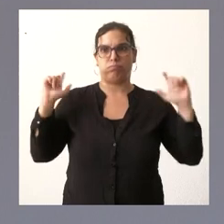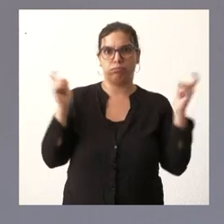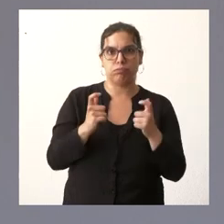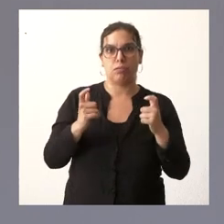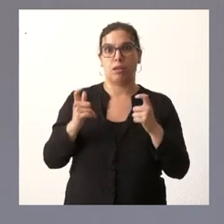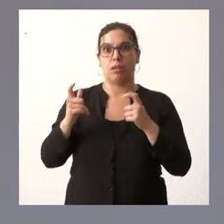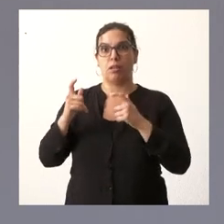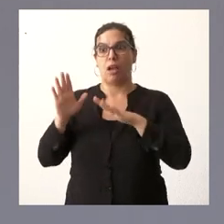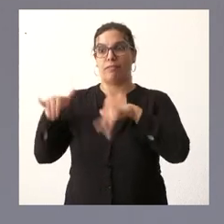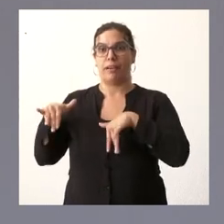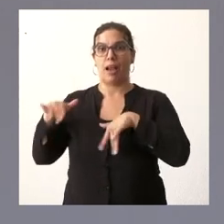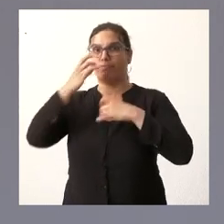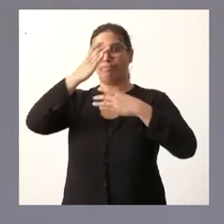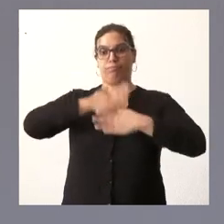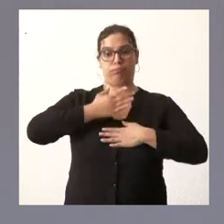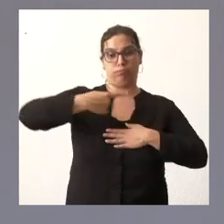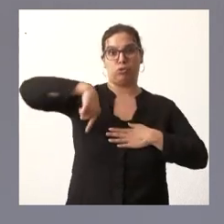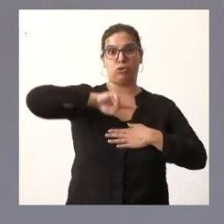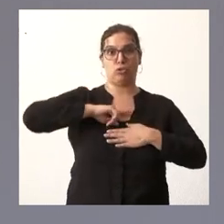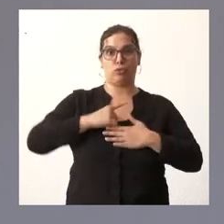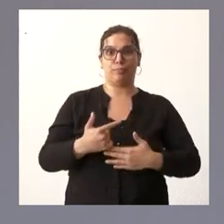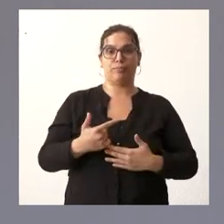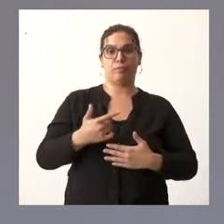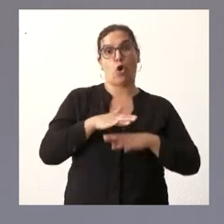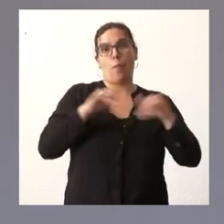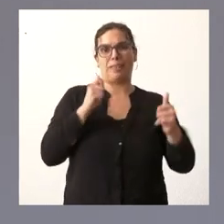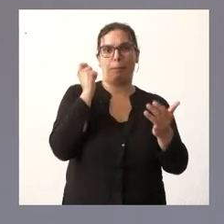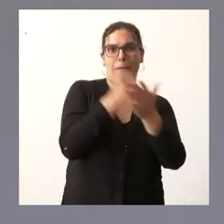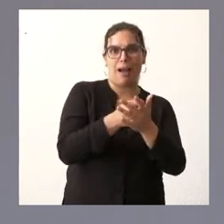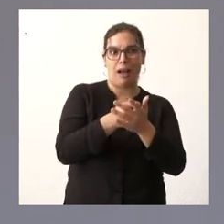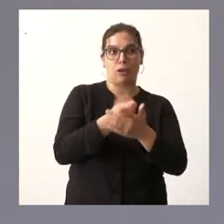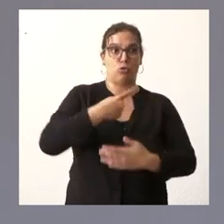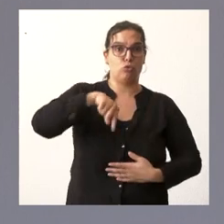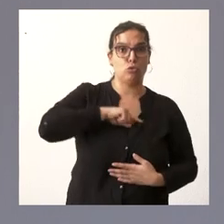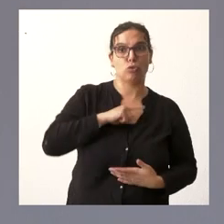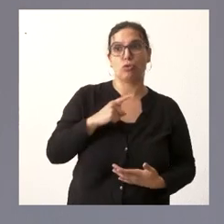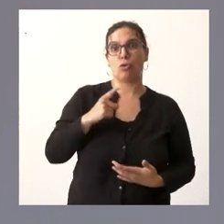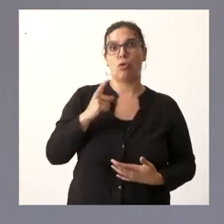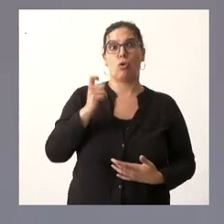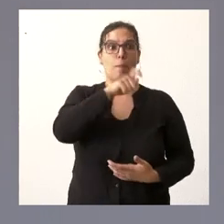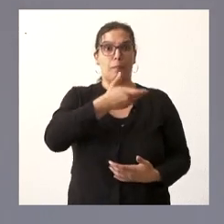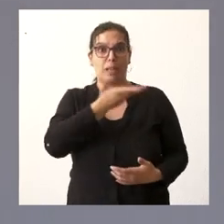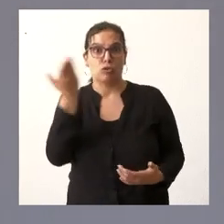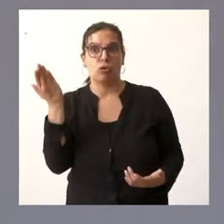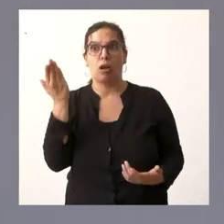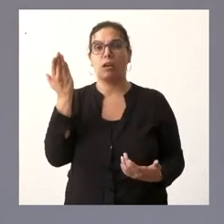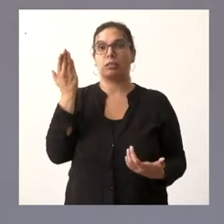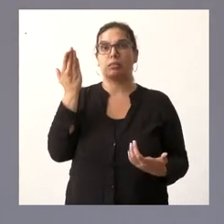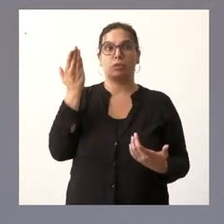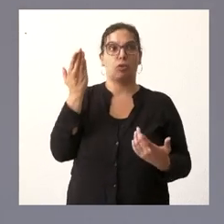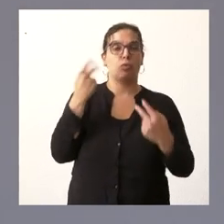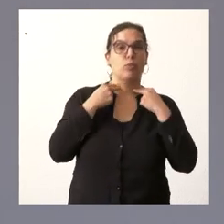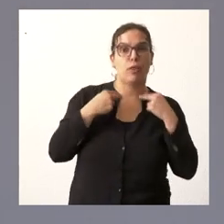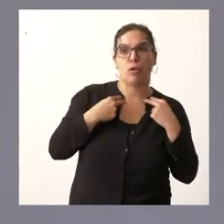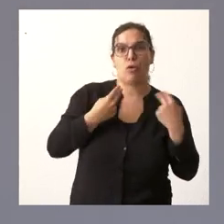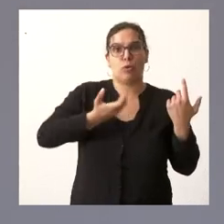por norma o desarrollar por norma esas competencias o las corporaciones locales o el conjunto de los ciudadanos o las comunidades autónomas yo creo